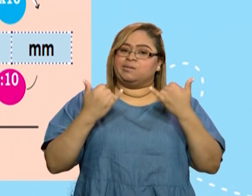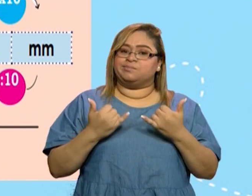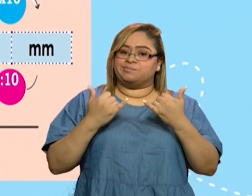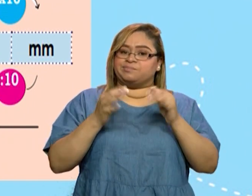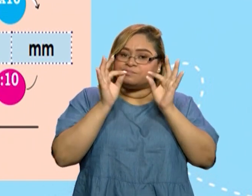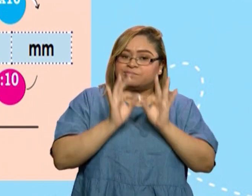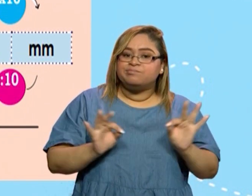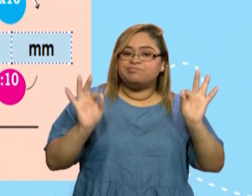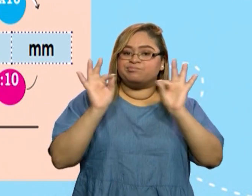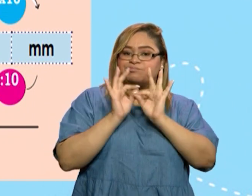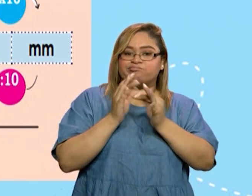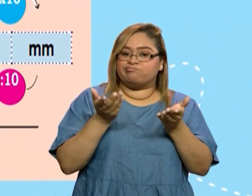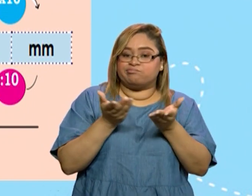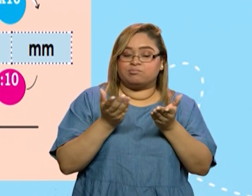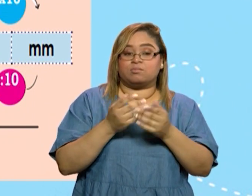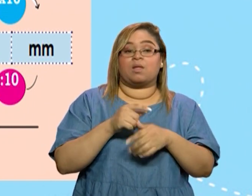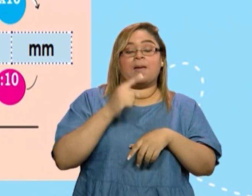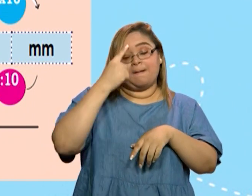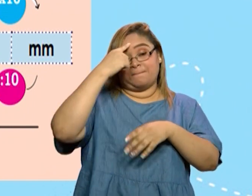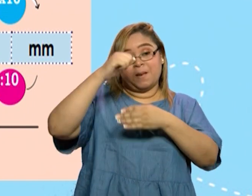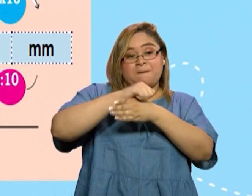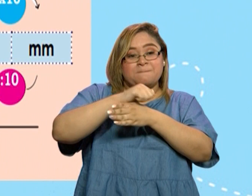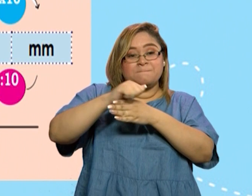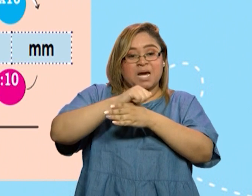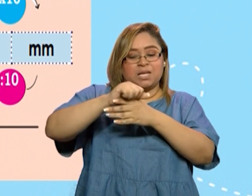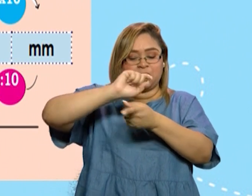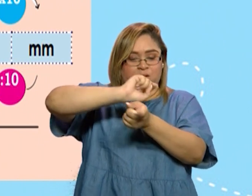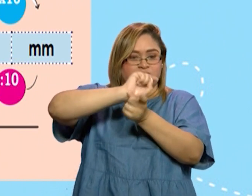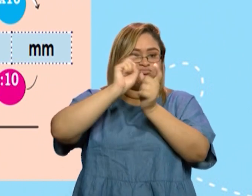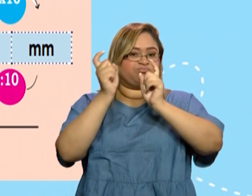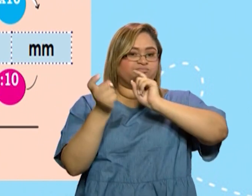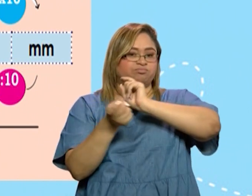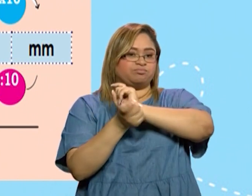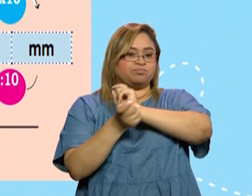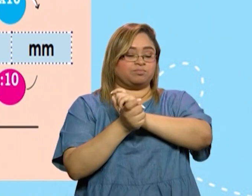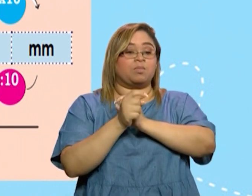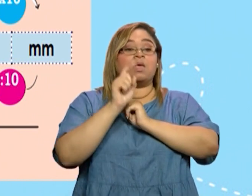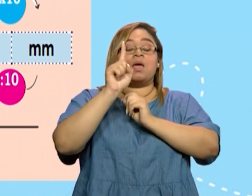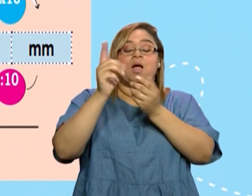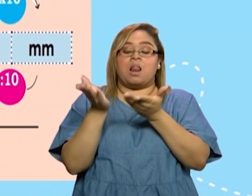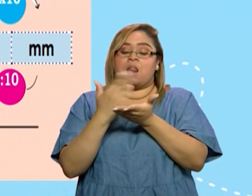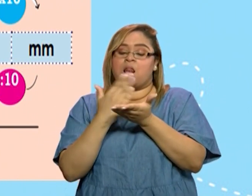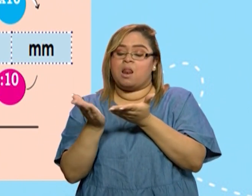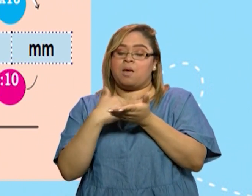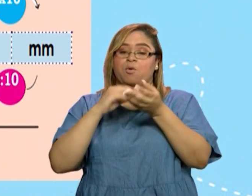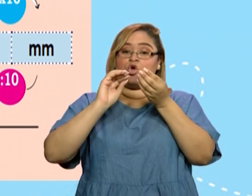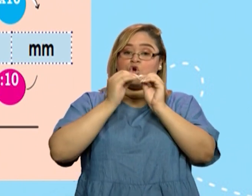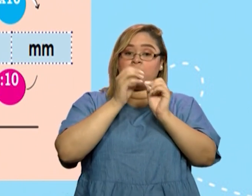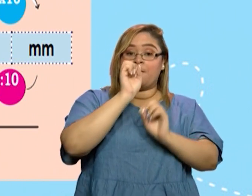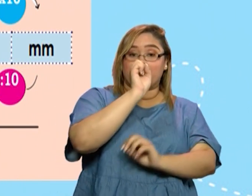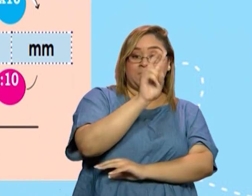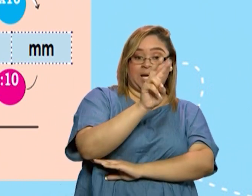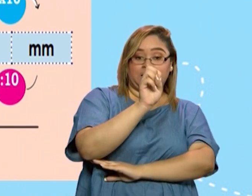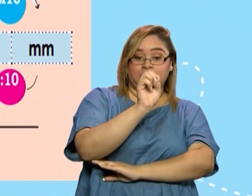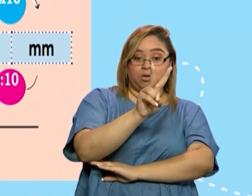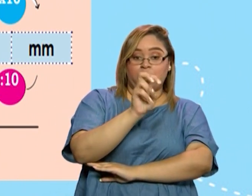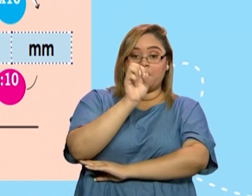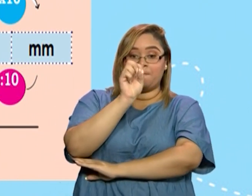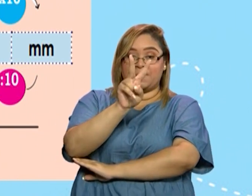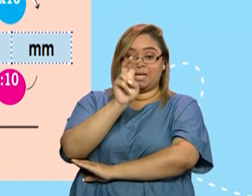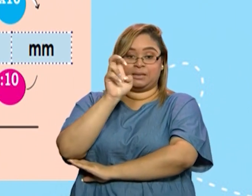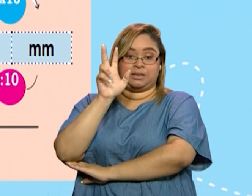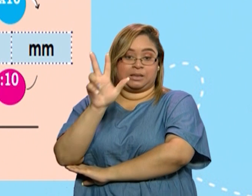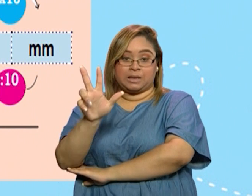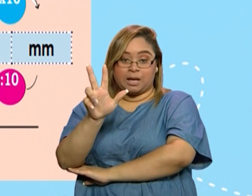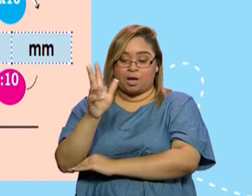hacer transformaciones en las prácticas, porque recuerden que estamos trabajando en la páginas 22 y 23 del cuadernillo y allí hay